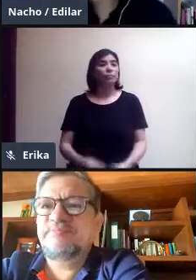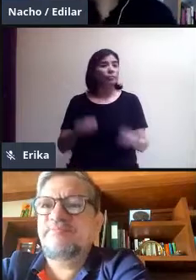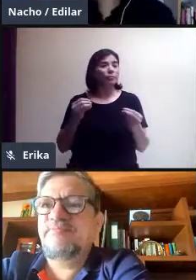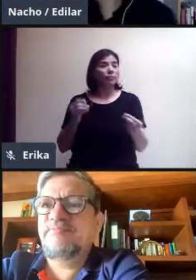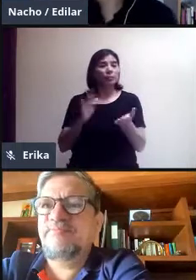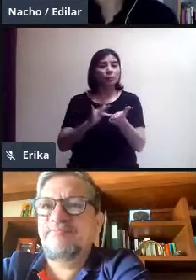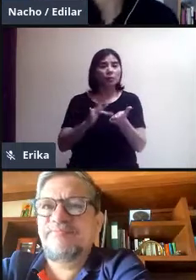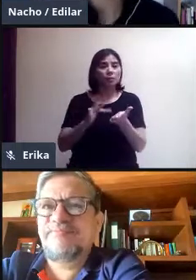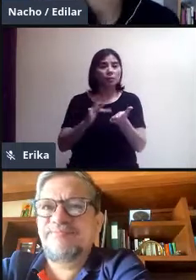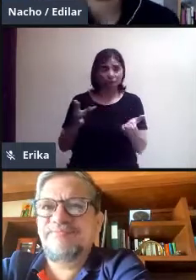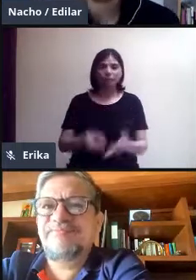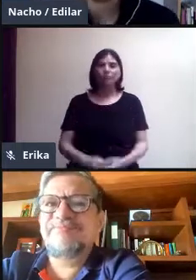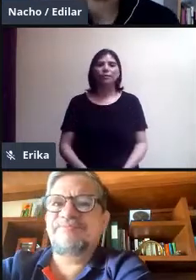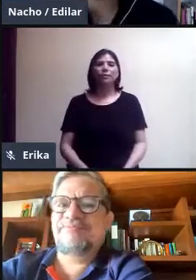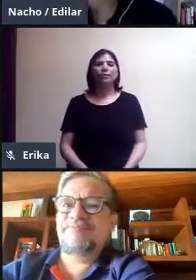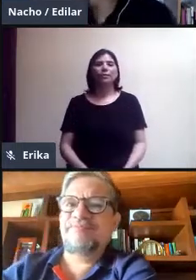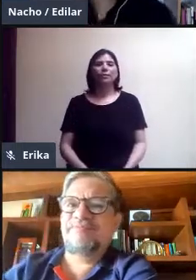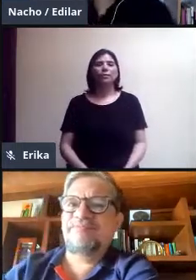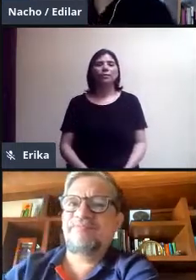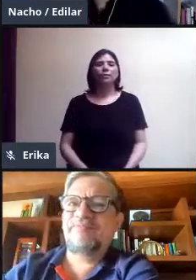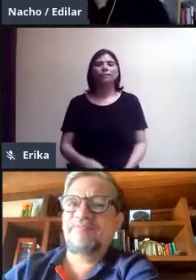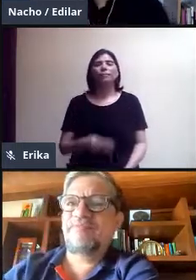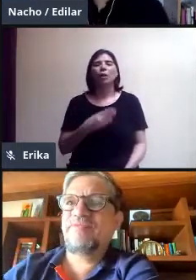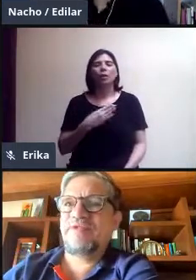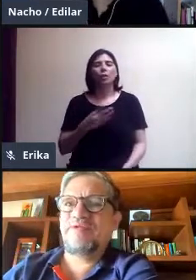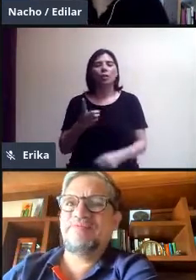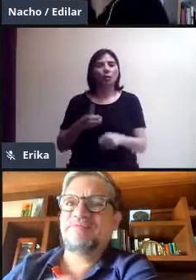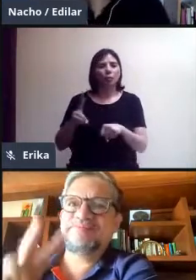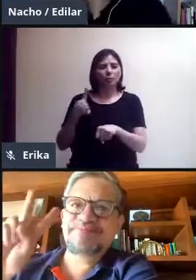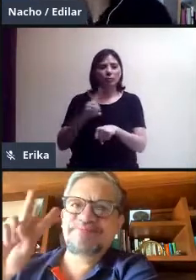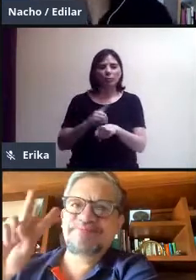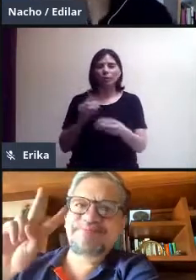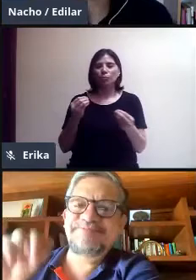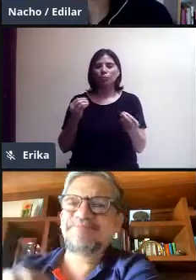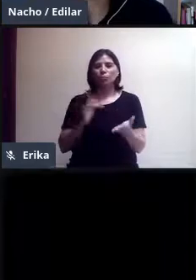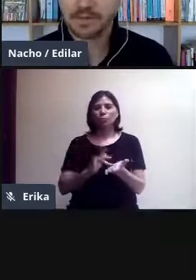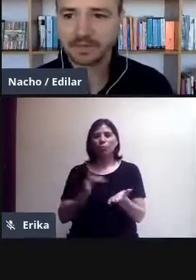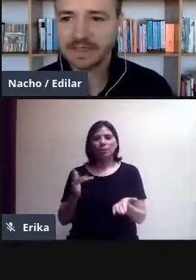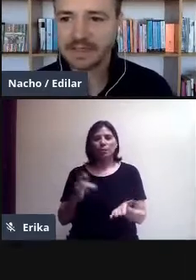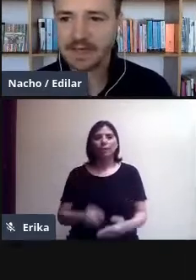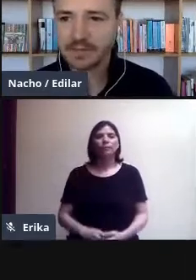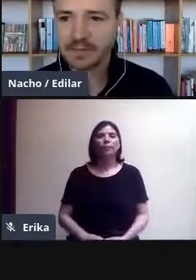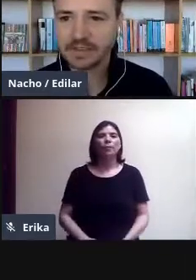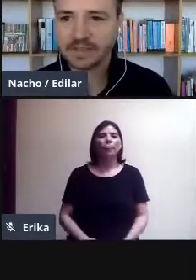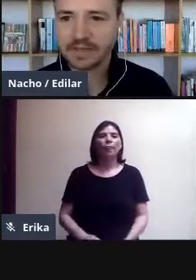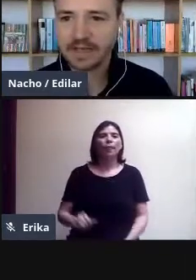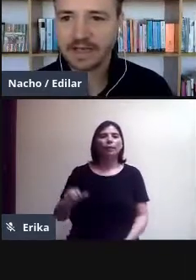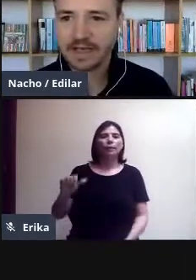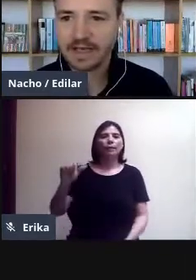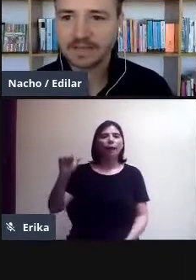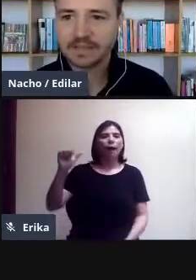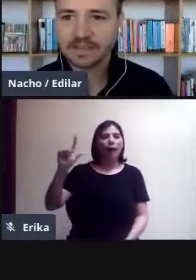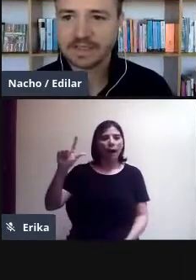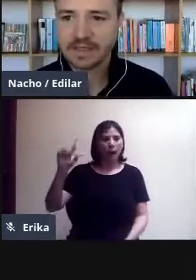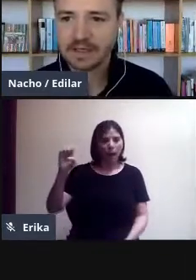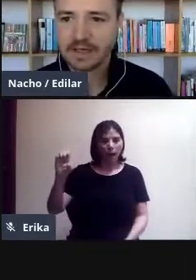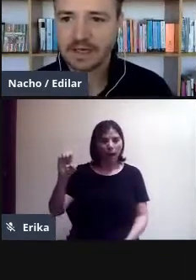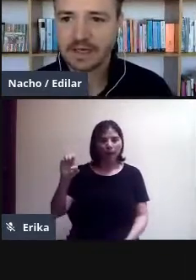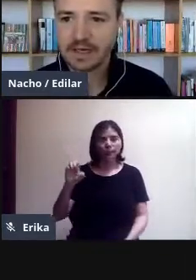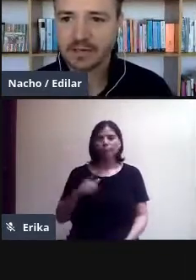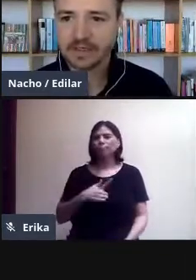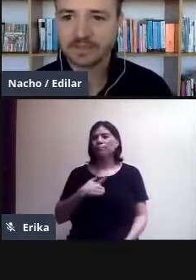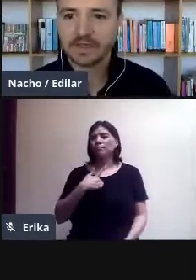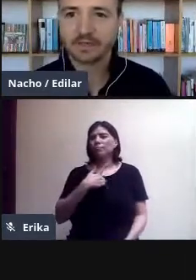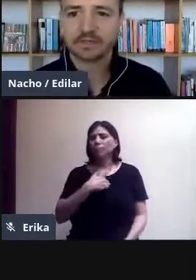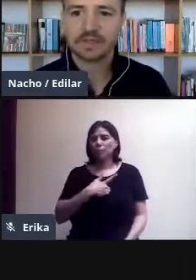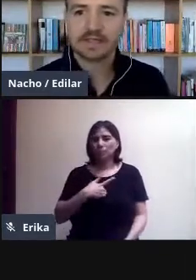doctor. Excelente día. Muchísimas gracias. Ale, lo que retomamos, me gustaría aprovechar para